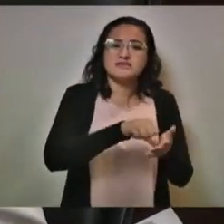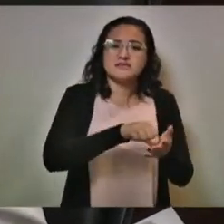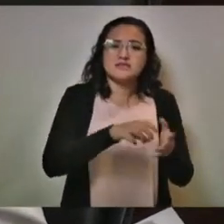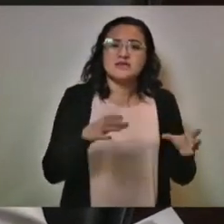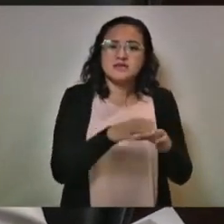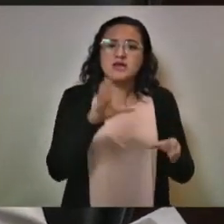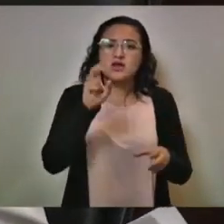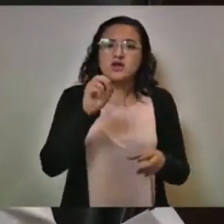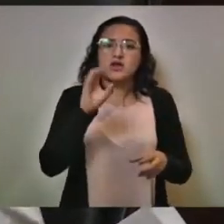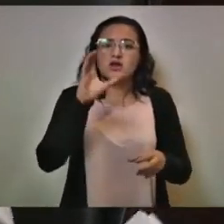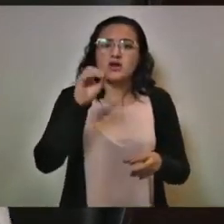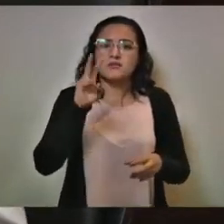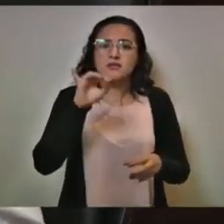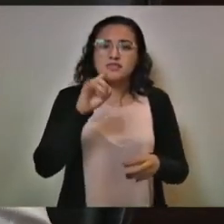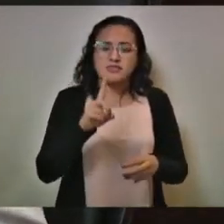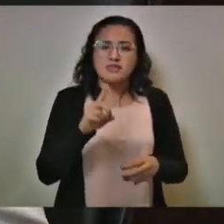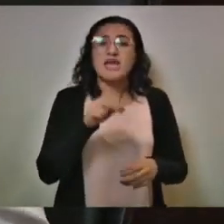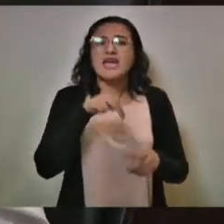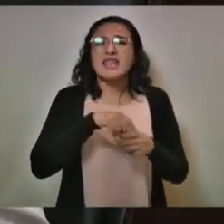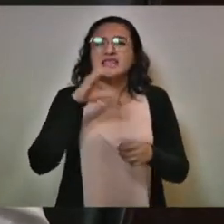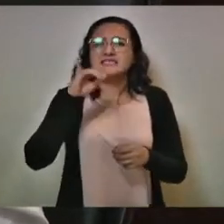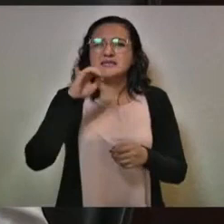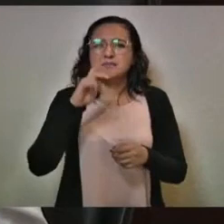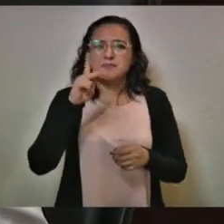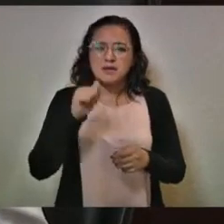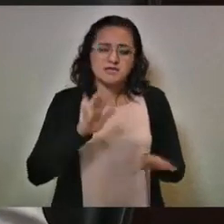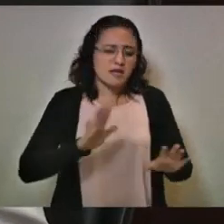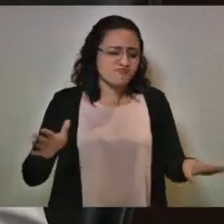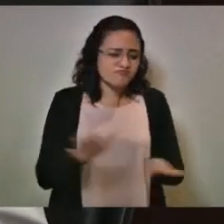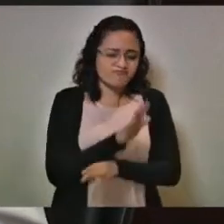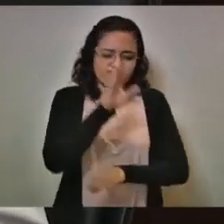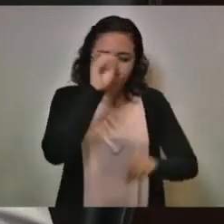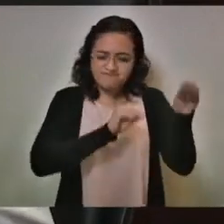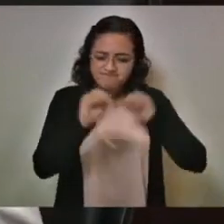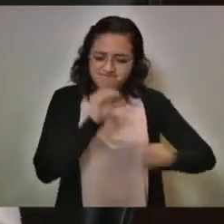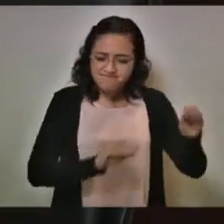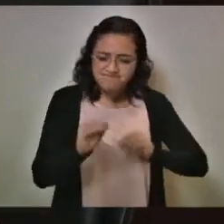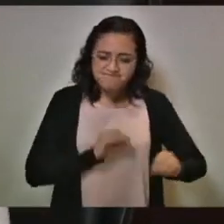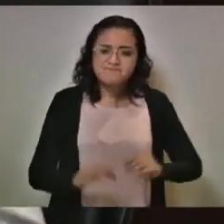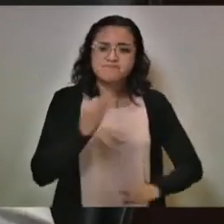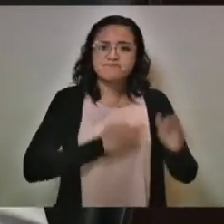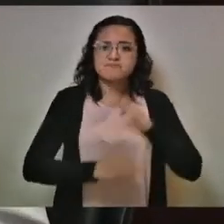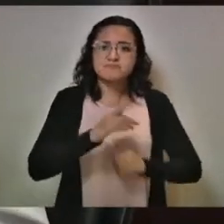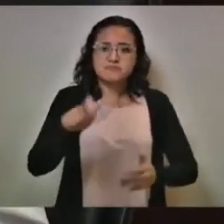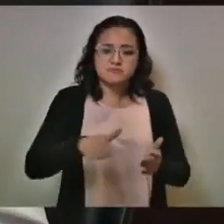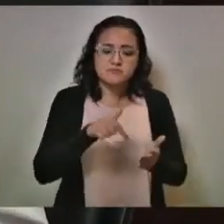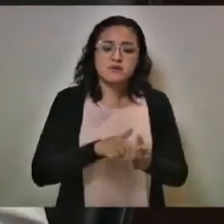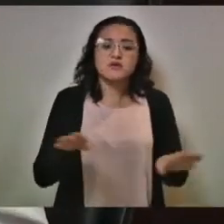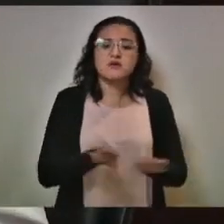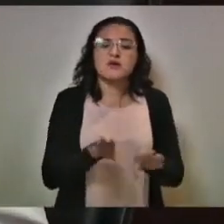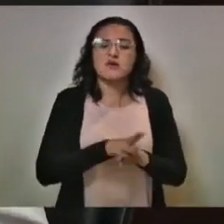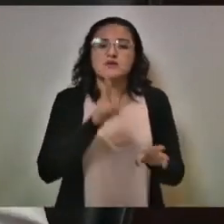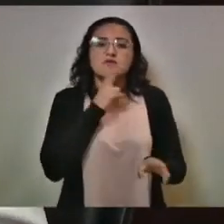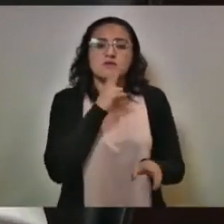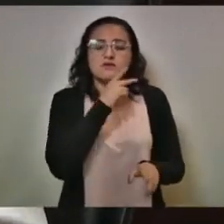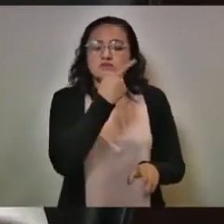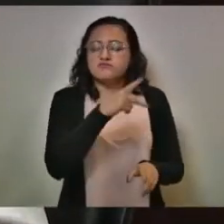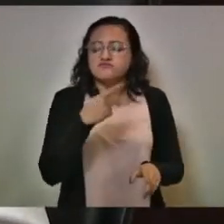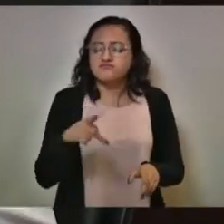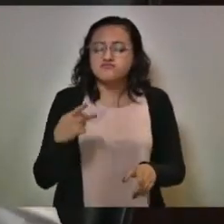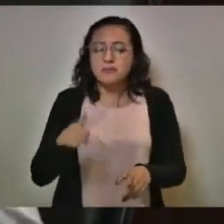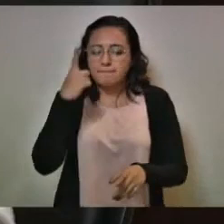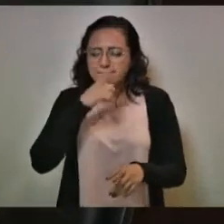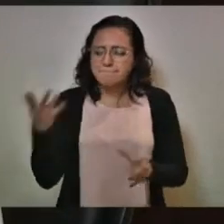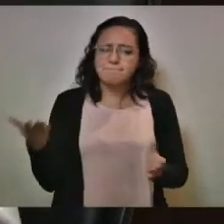reclusión COVID, el CIEPA ya remodelado y ya con todas las áreas de funcionamiento operativas,